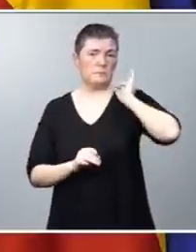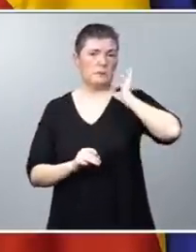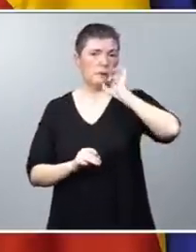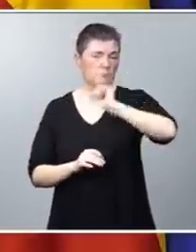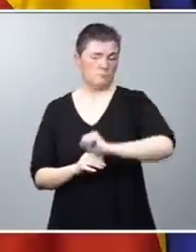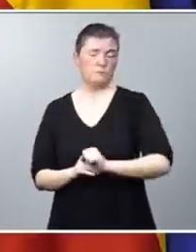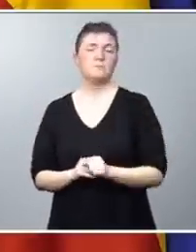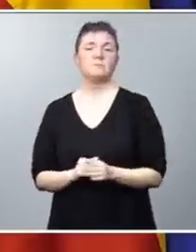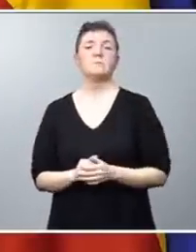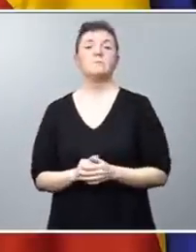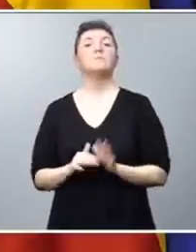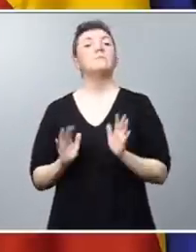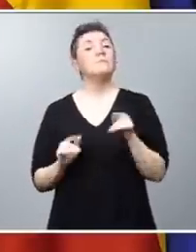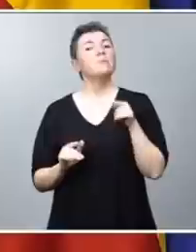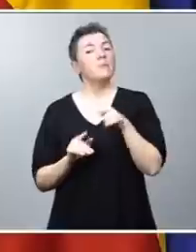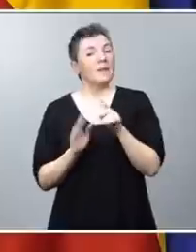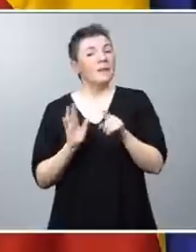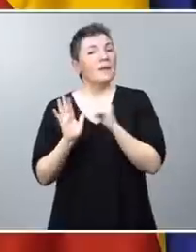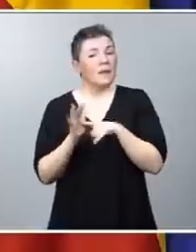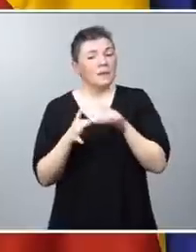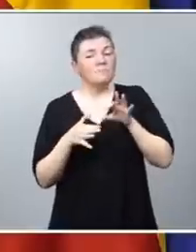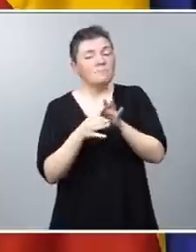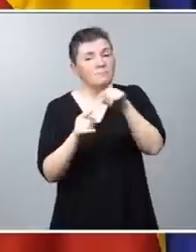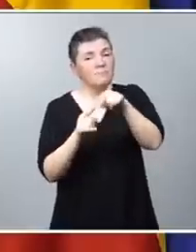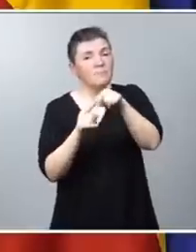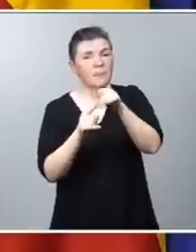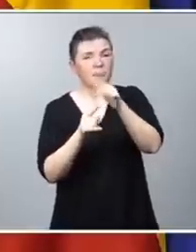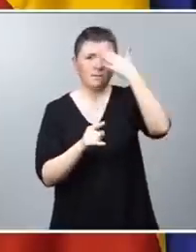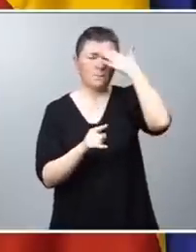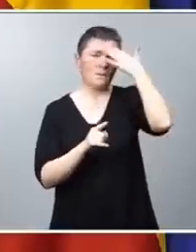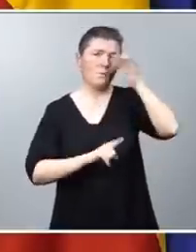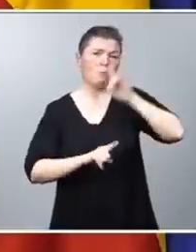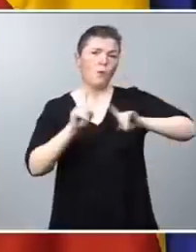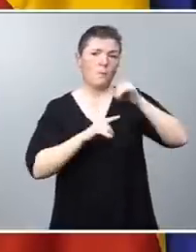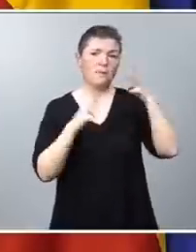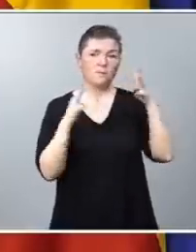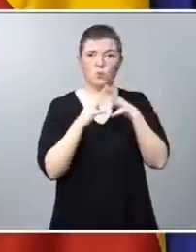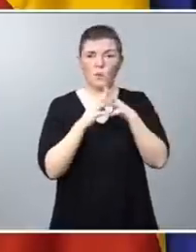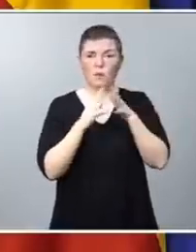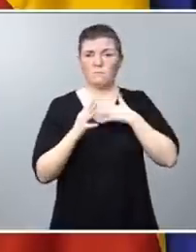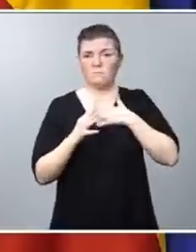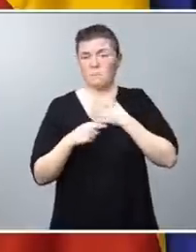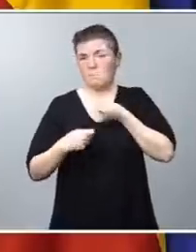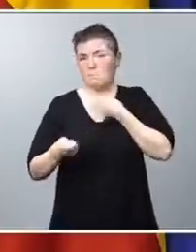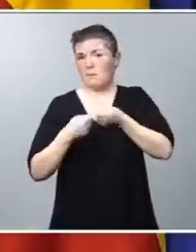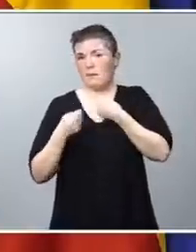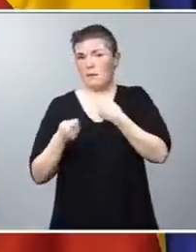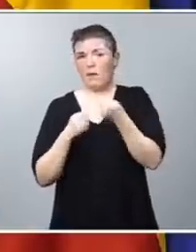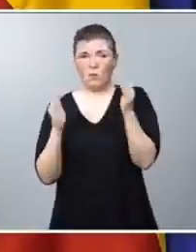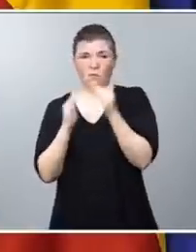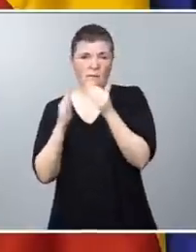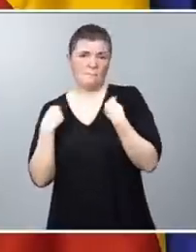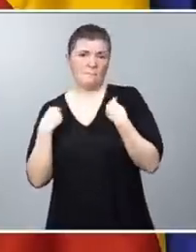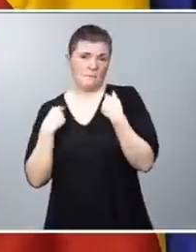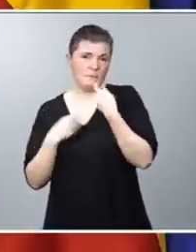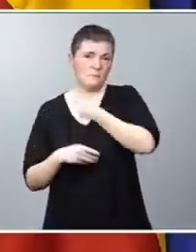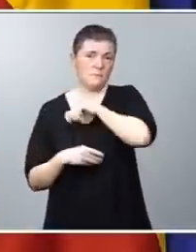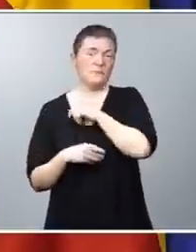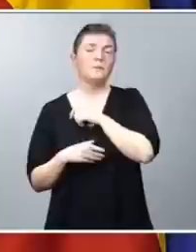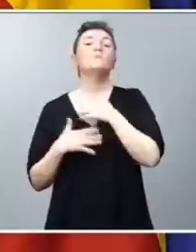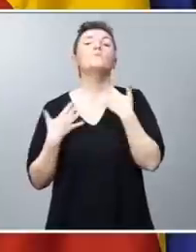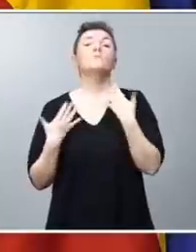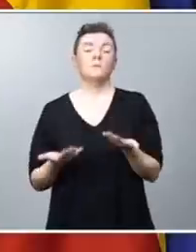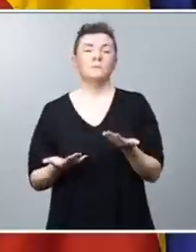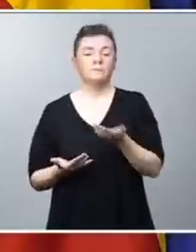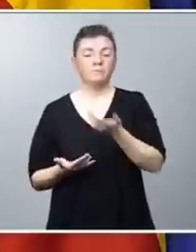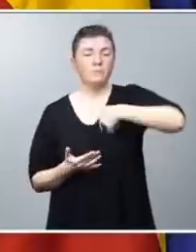Pero, sobre todo, esta ley va al que es el principal problema estructural que tiene el mercado de la vivienda en España, que es que no tenemos un